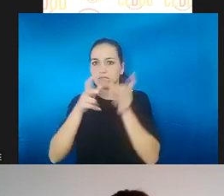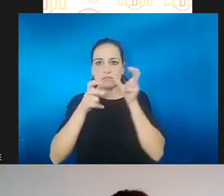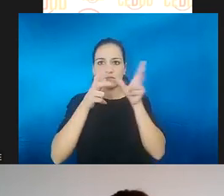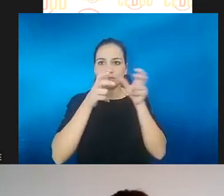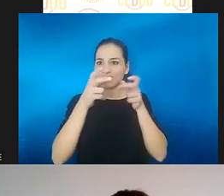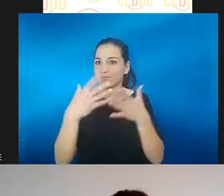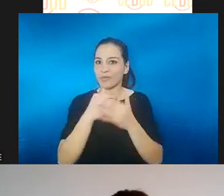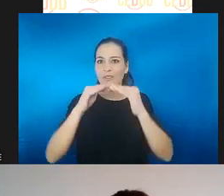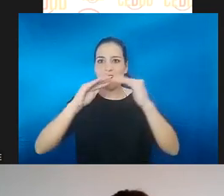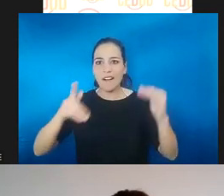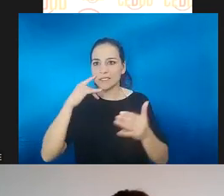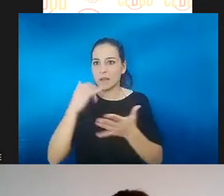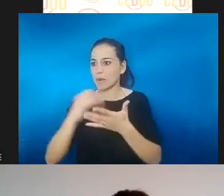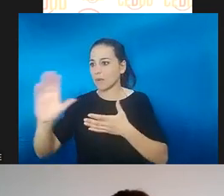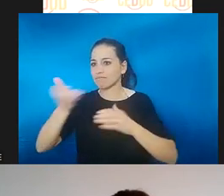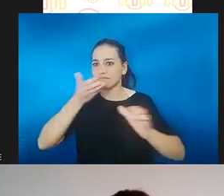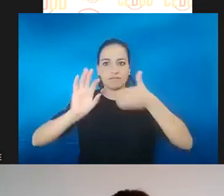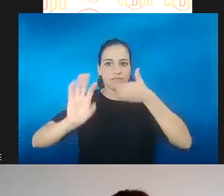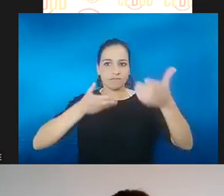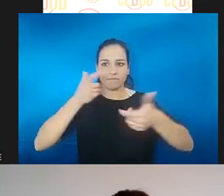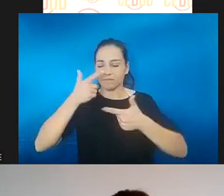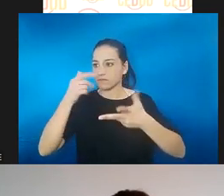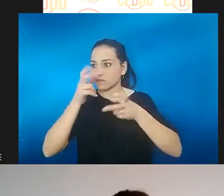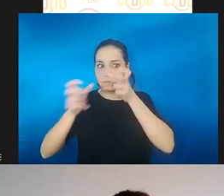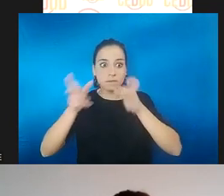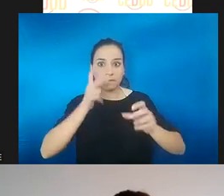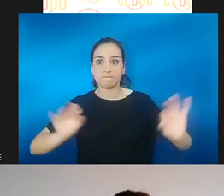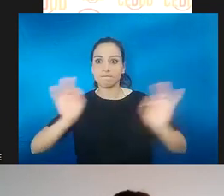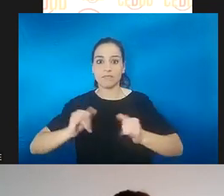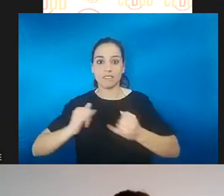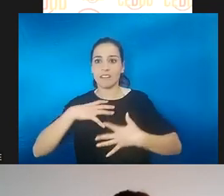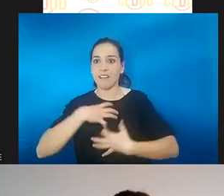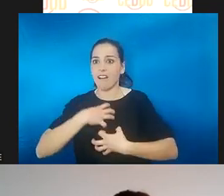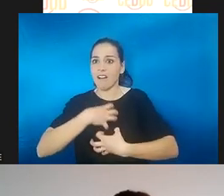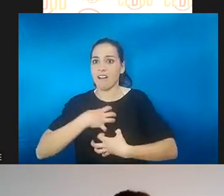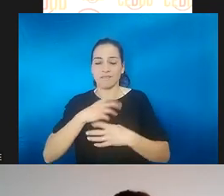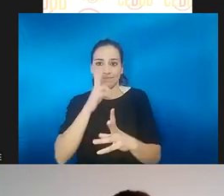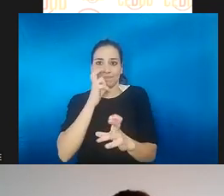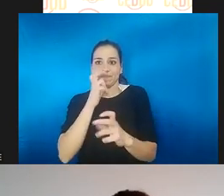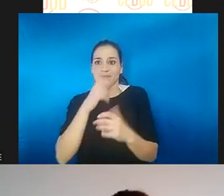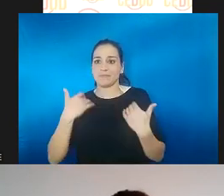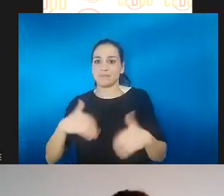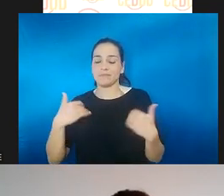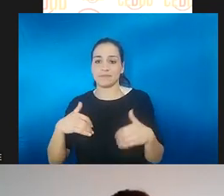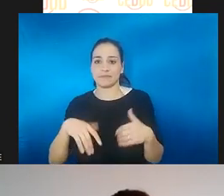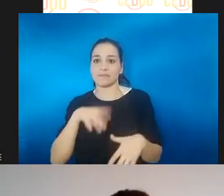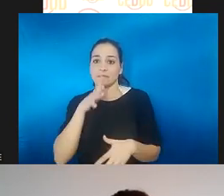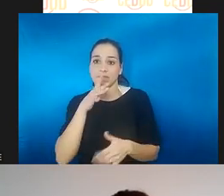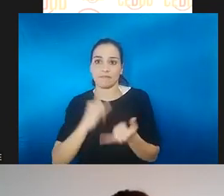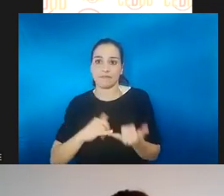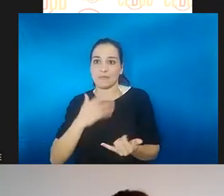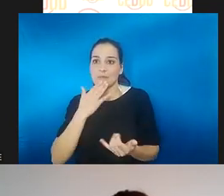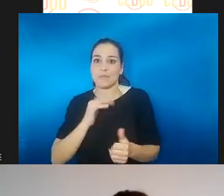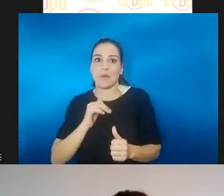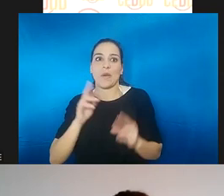imaginar, lo intenté oler. Y ahí me entró una ansiedad enorme, diciendo, porque además lo que te dicen no es, es sin ningún tipo de esperanza. Te dicen, has